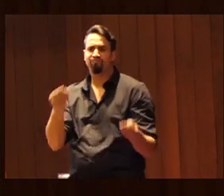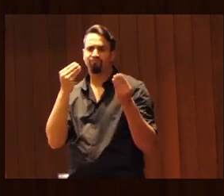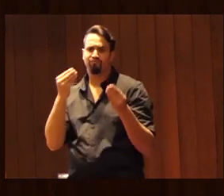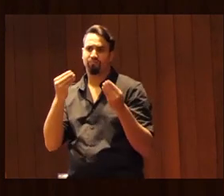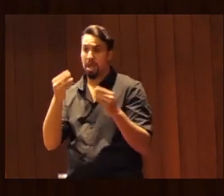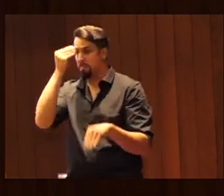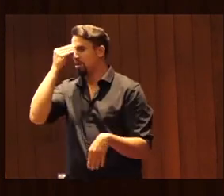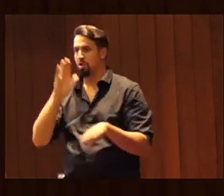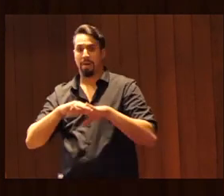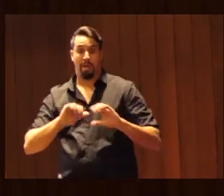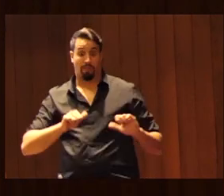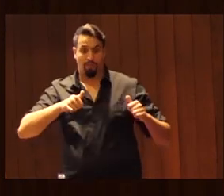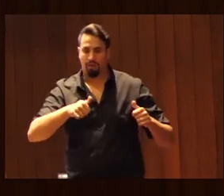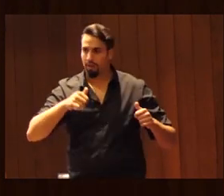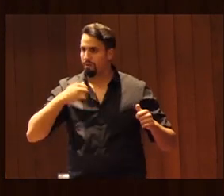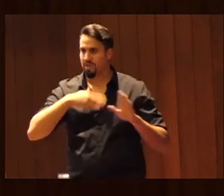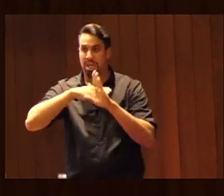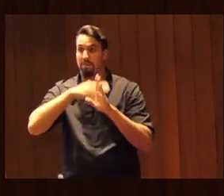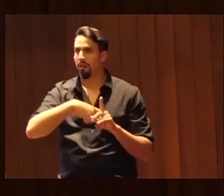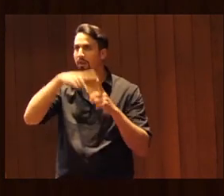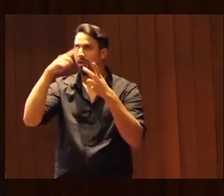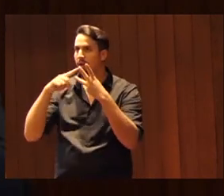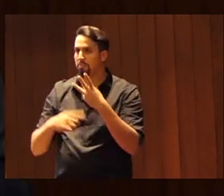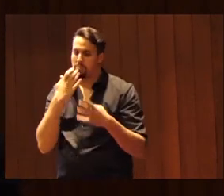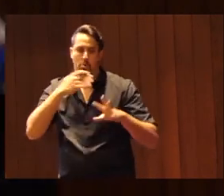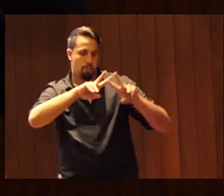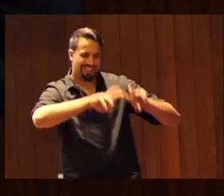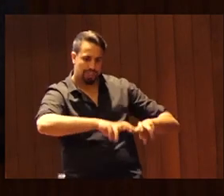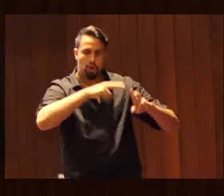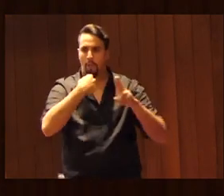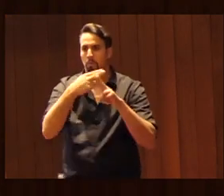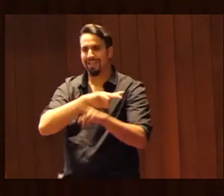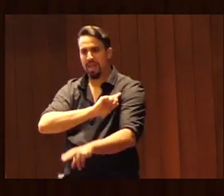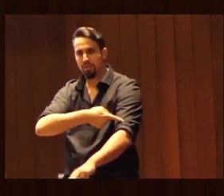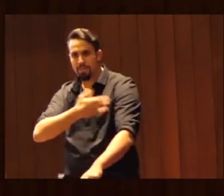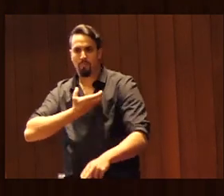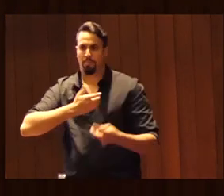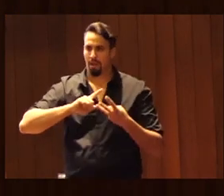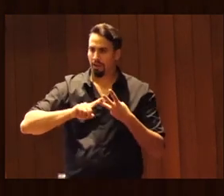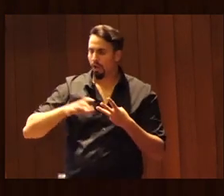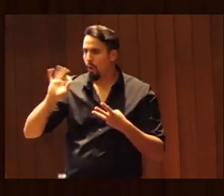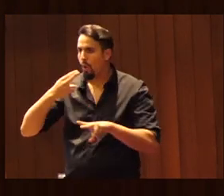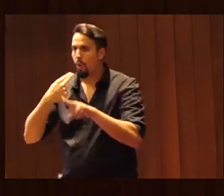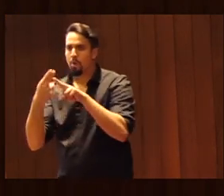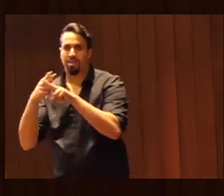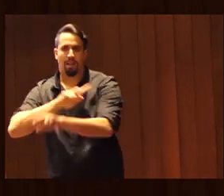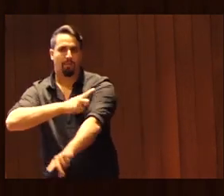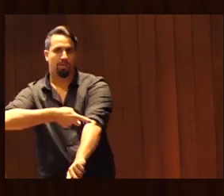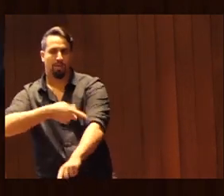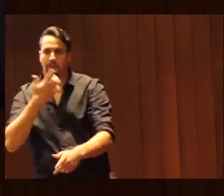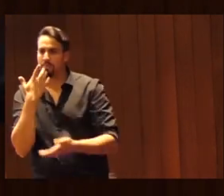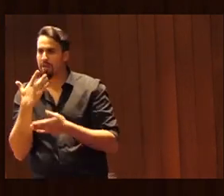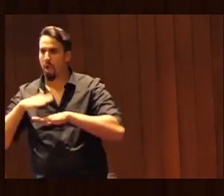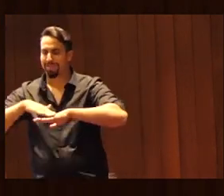Creo que como punto de partida en diferentes niveles sea en investigación, en política deportiva municipal, en política deportiva de la